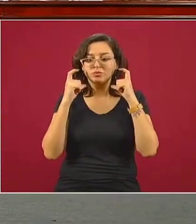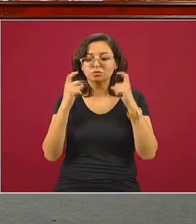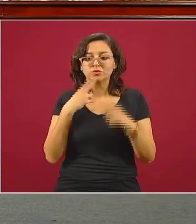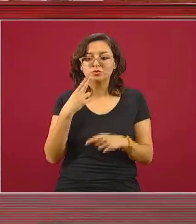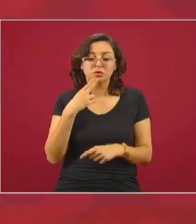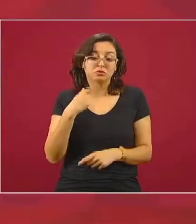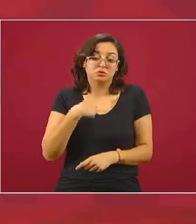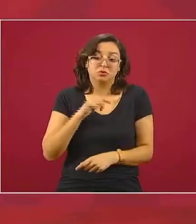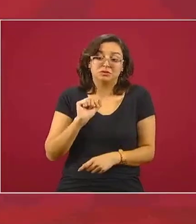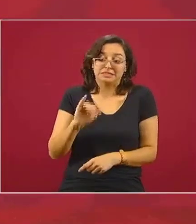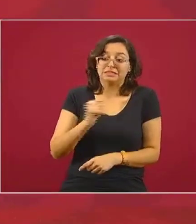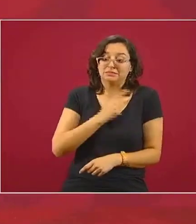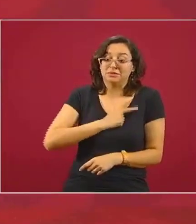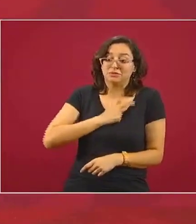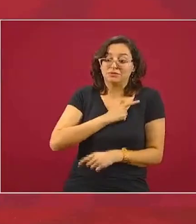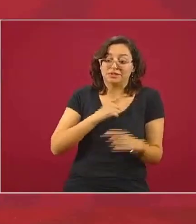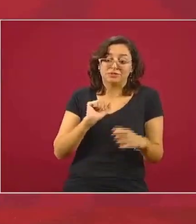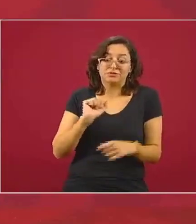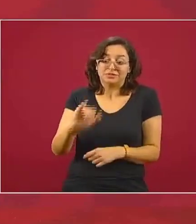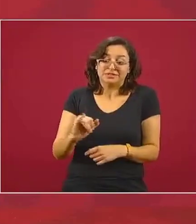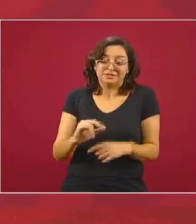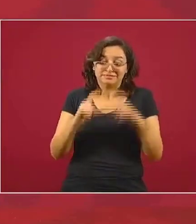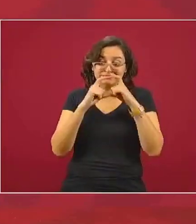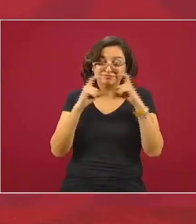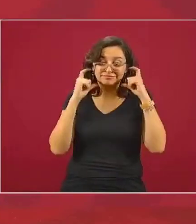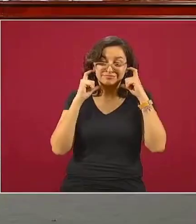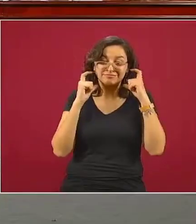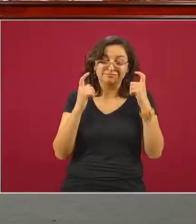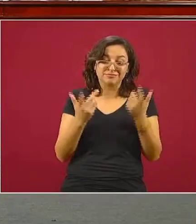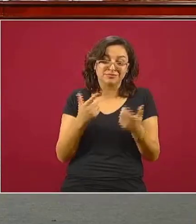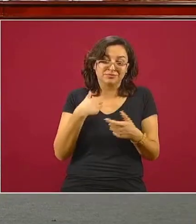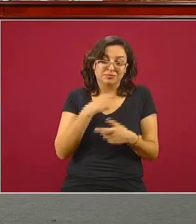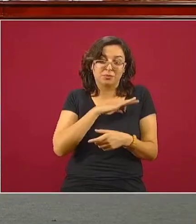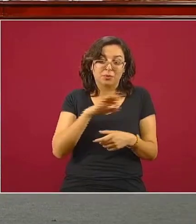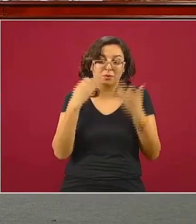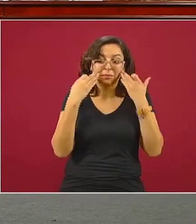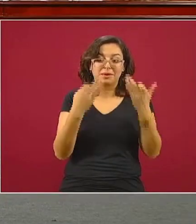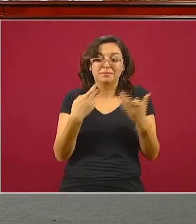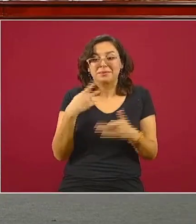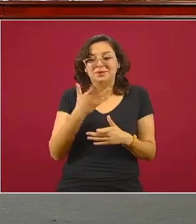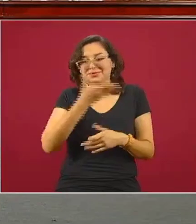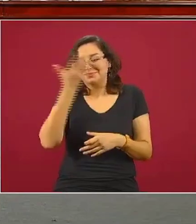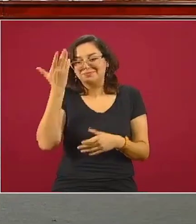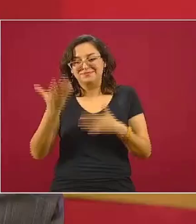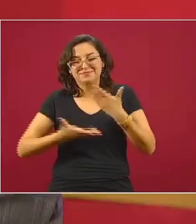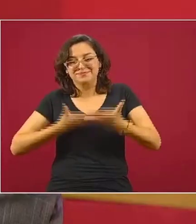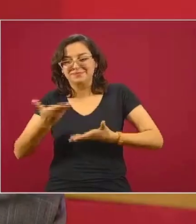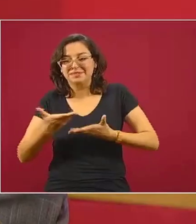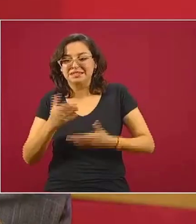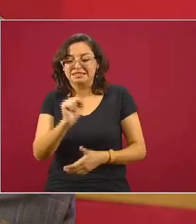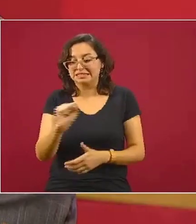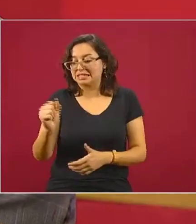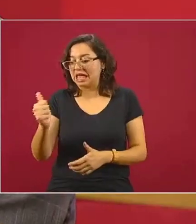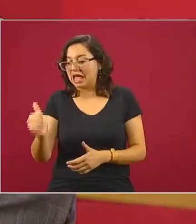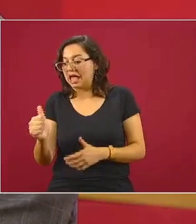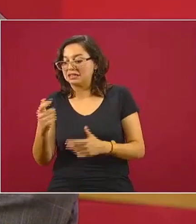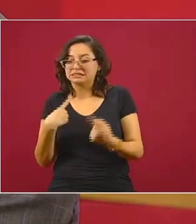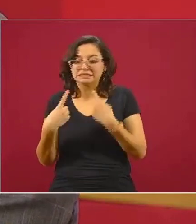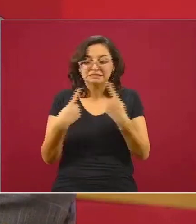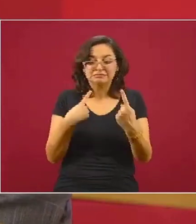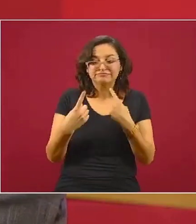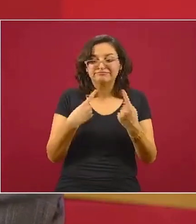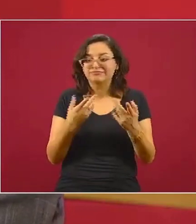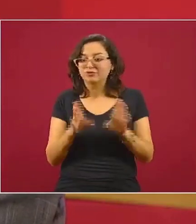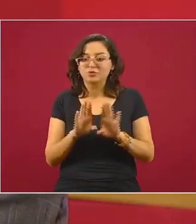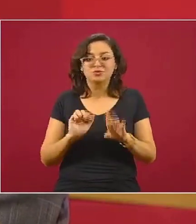soy pro de usarlos y es un tema que estamos analizando con la Secretaría de Salud y